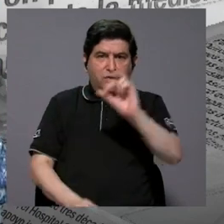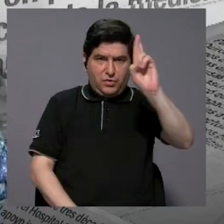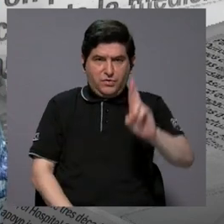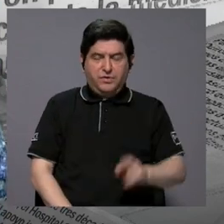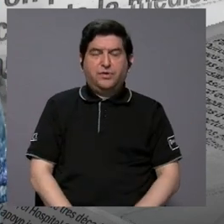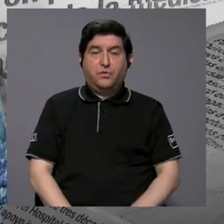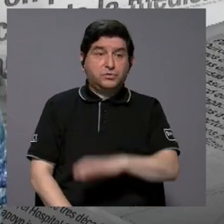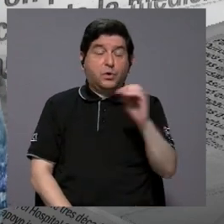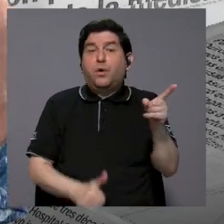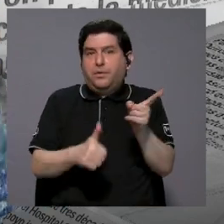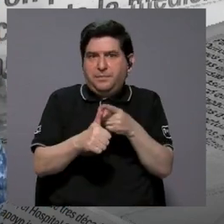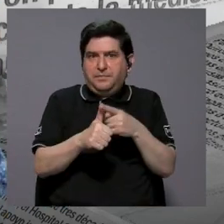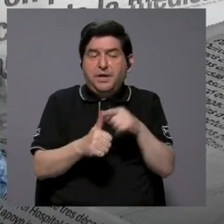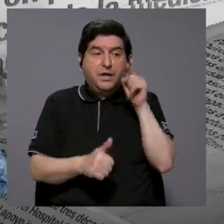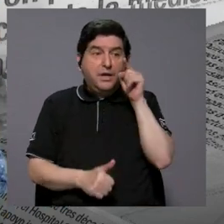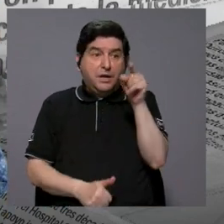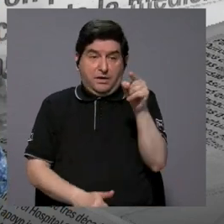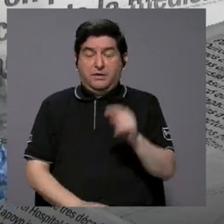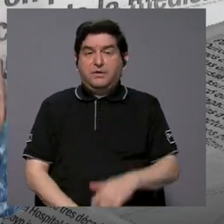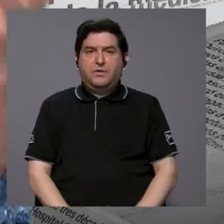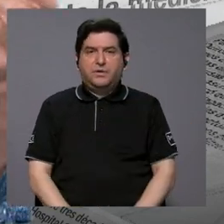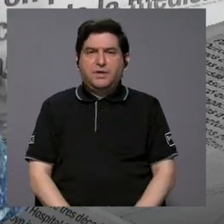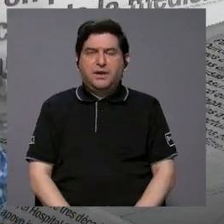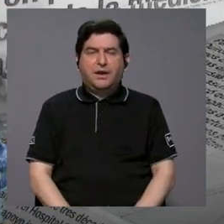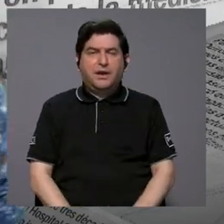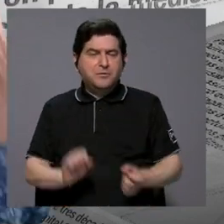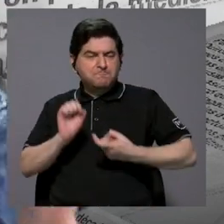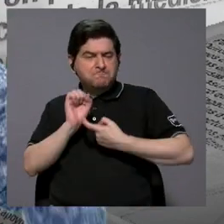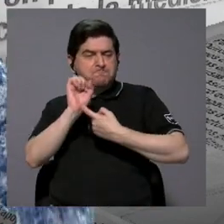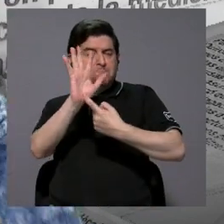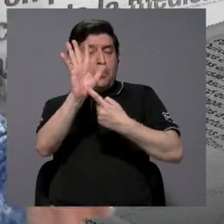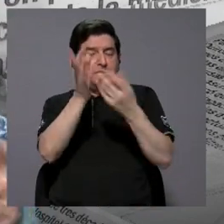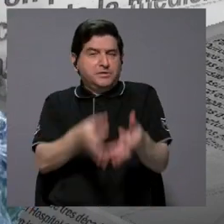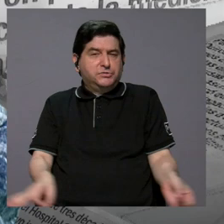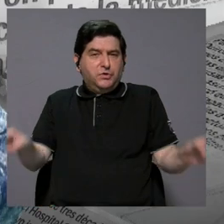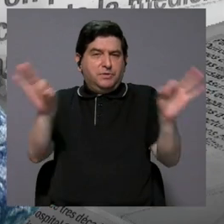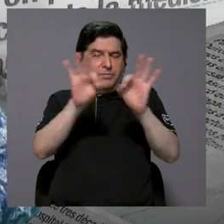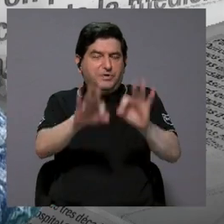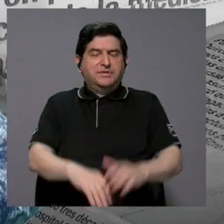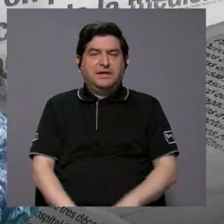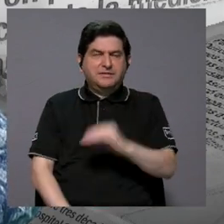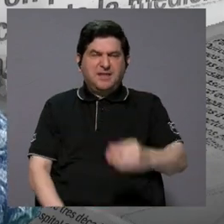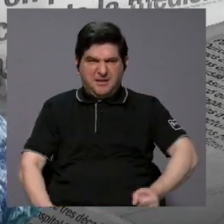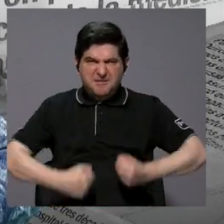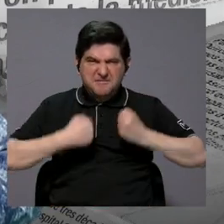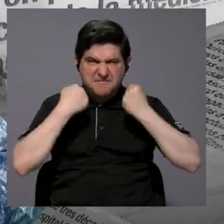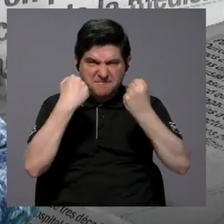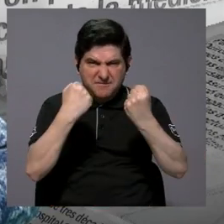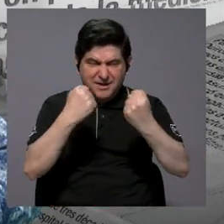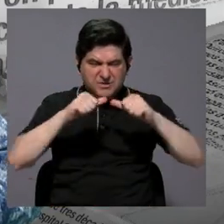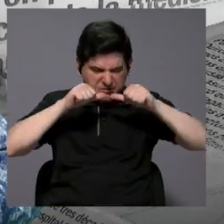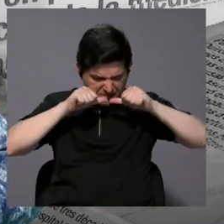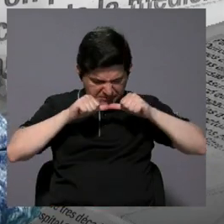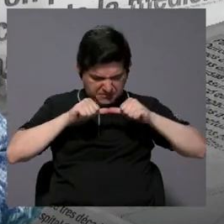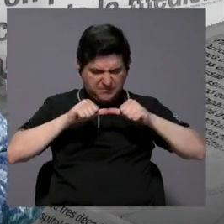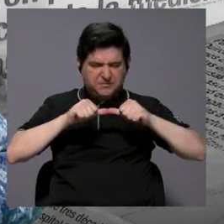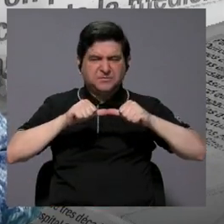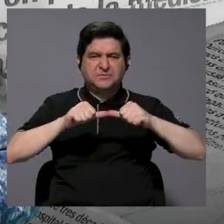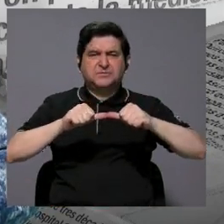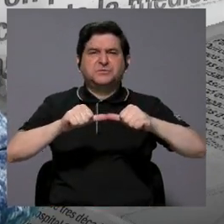tuvo la gran proyección y la gran agalla de poder llevar adelante